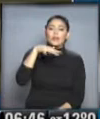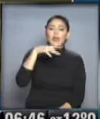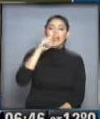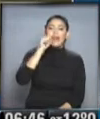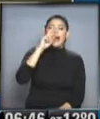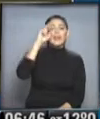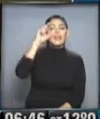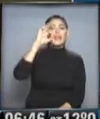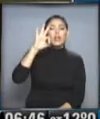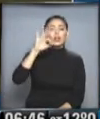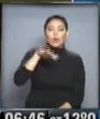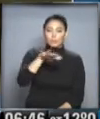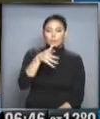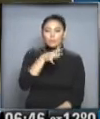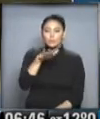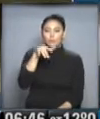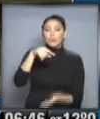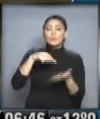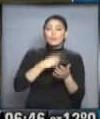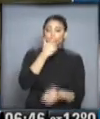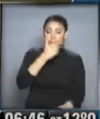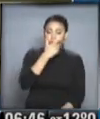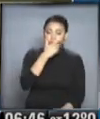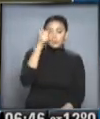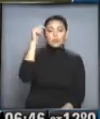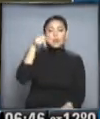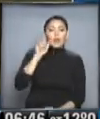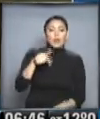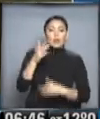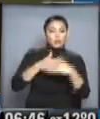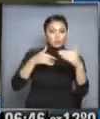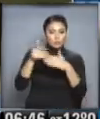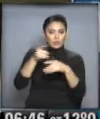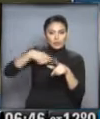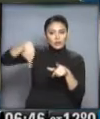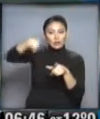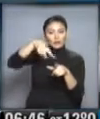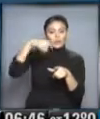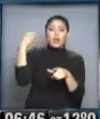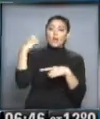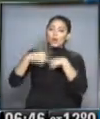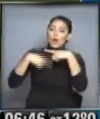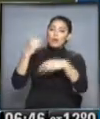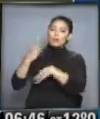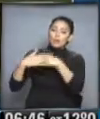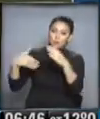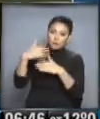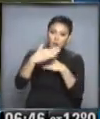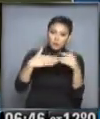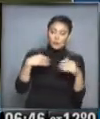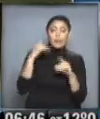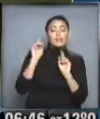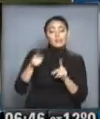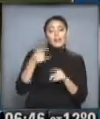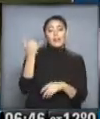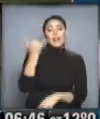Antonio de Areco, muy cerca de Recife, cuna de campeones del autobelismo argentino. Se está construyendo una rotonda. Siguen las obras en este tramo de la ruta 8, así que hay